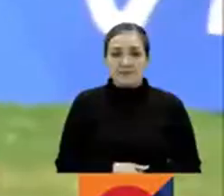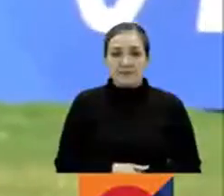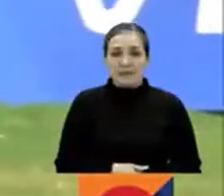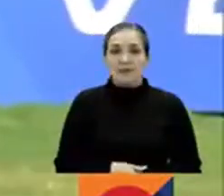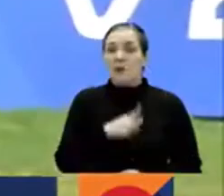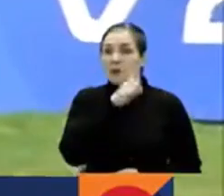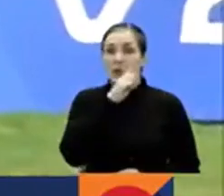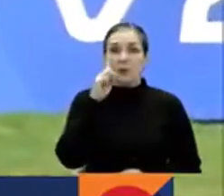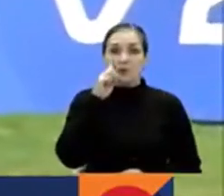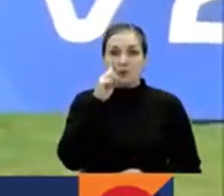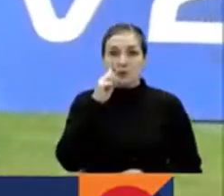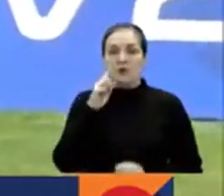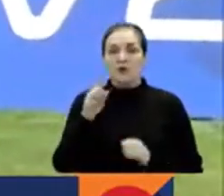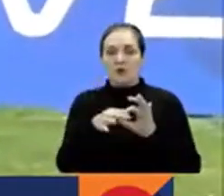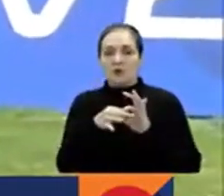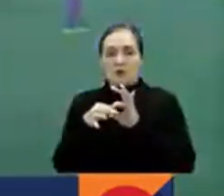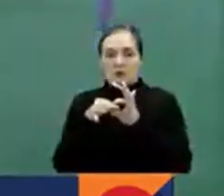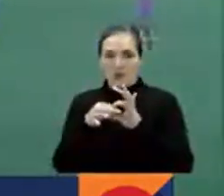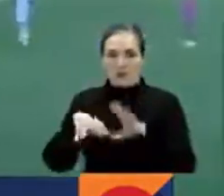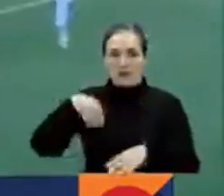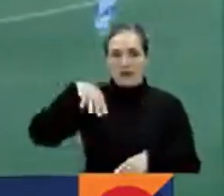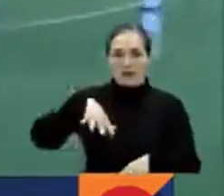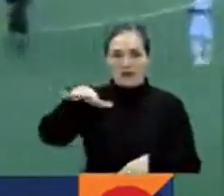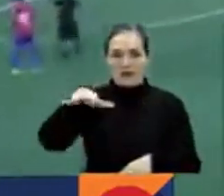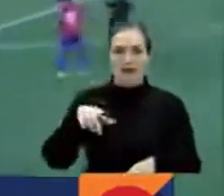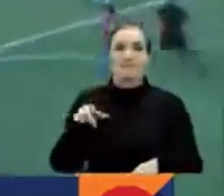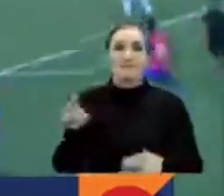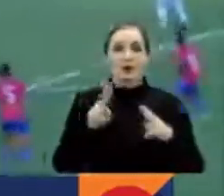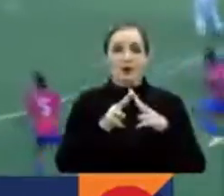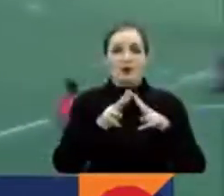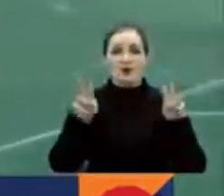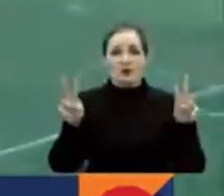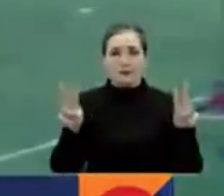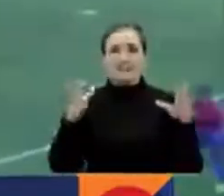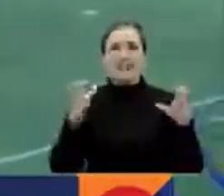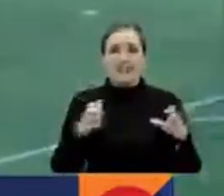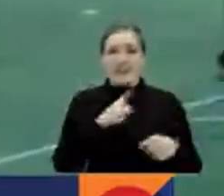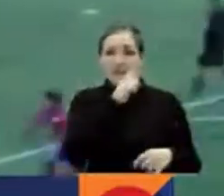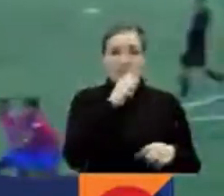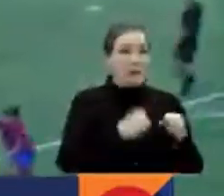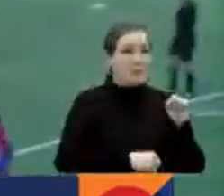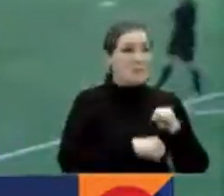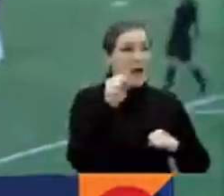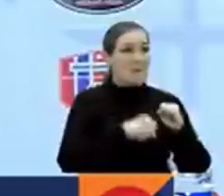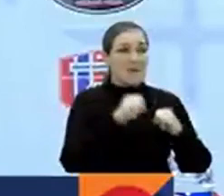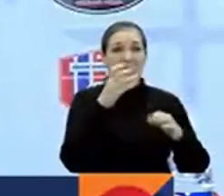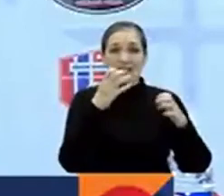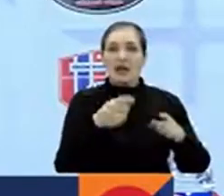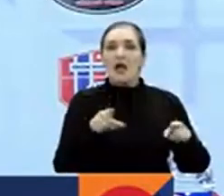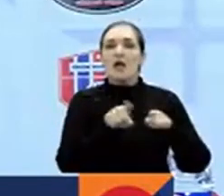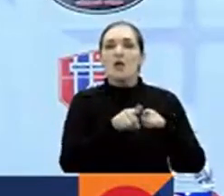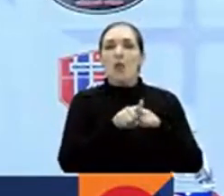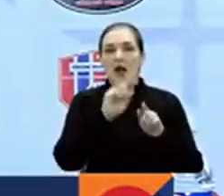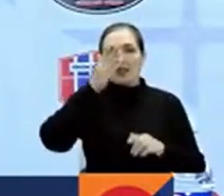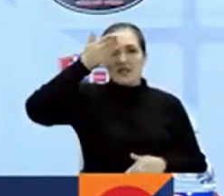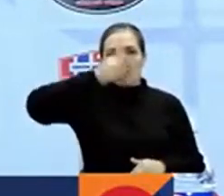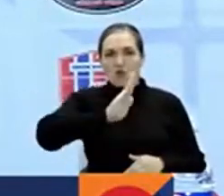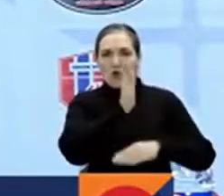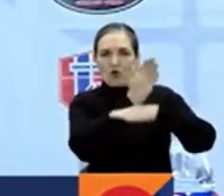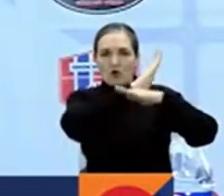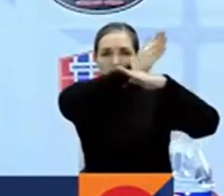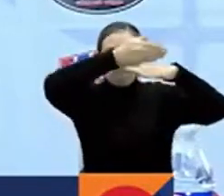sigue intentando sacar la cabeza del fondo del mar. Pero Camargo los devolvió al fondo con el empate final. Los cambios los tuvimos que hacer porque los muchachos